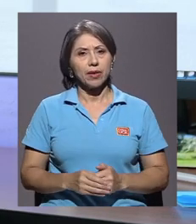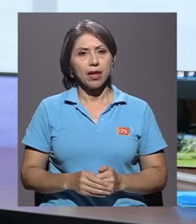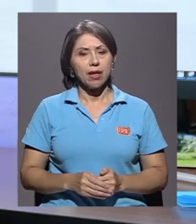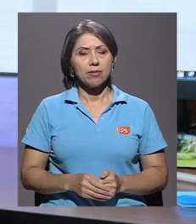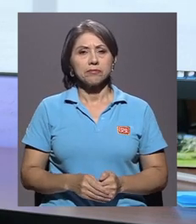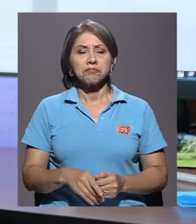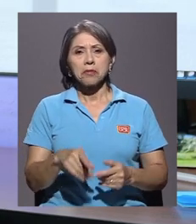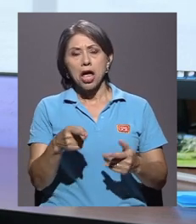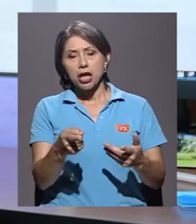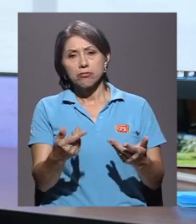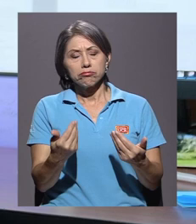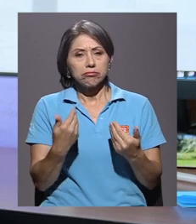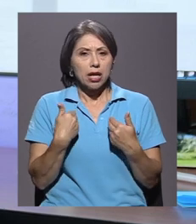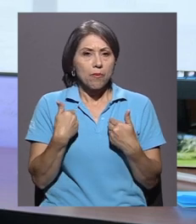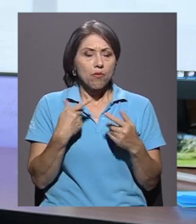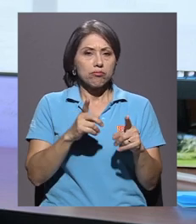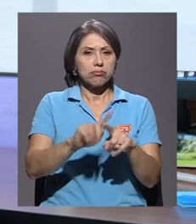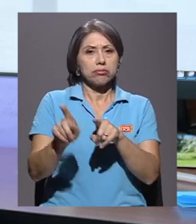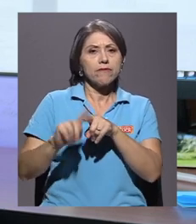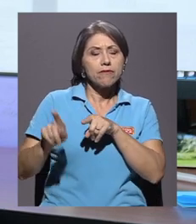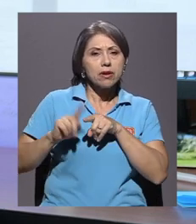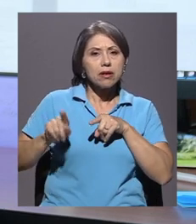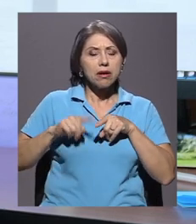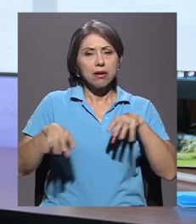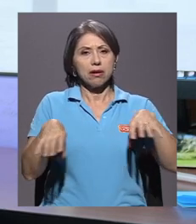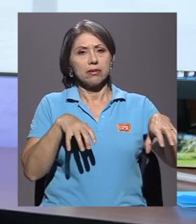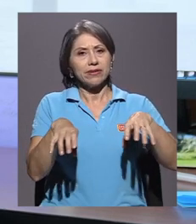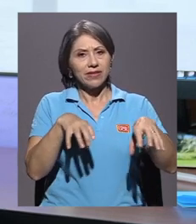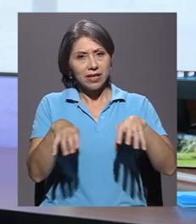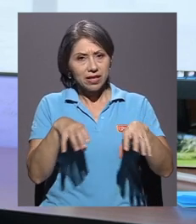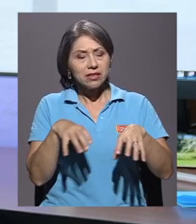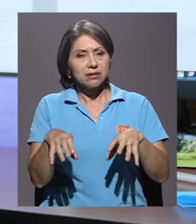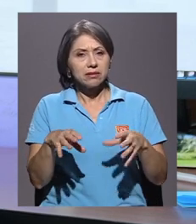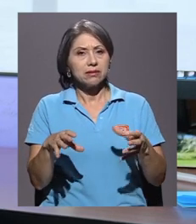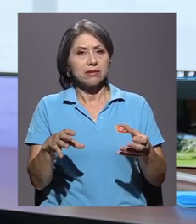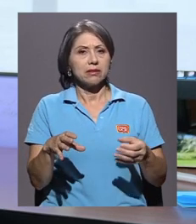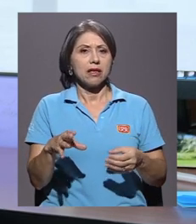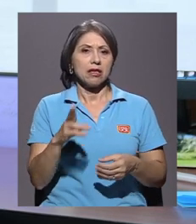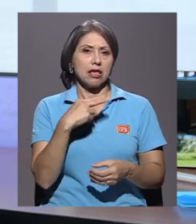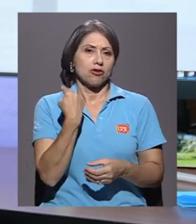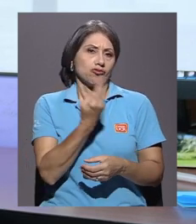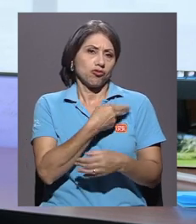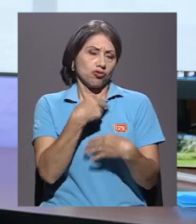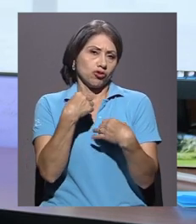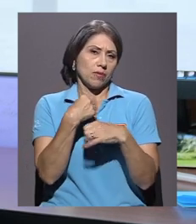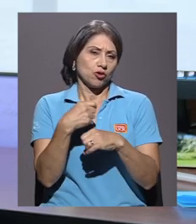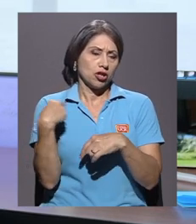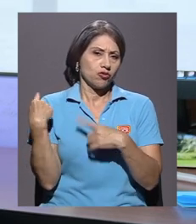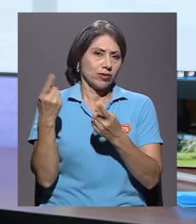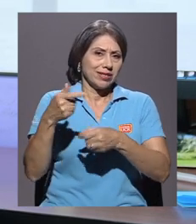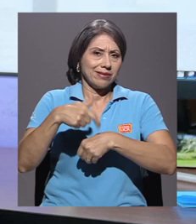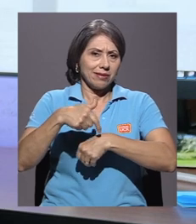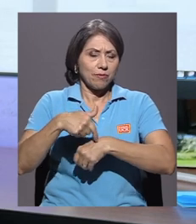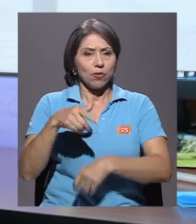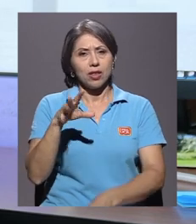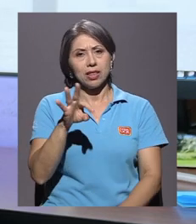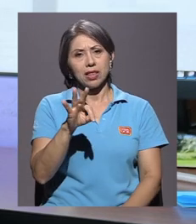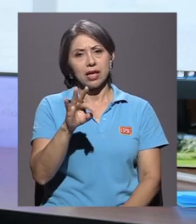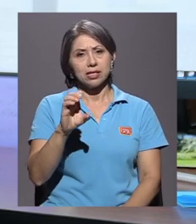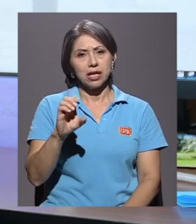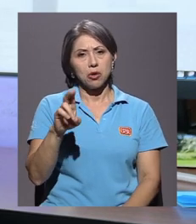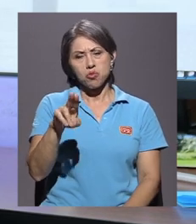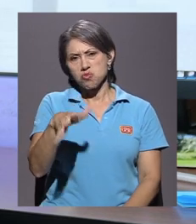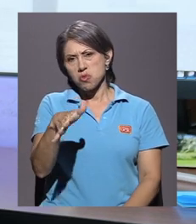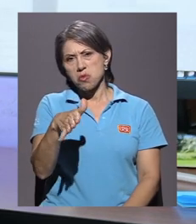Ahí tenemos diferentes actividades que hemos elaborado durante este tiempo que tenemos el TCU, que son